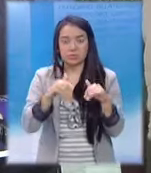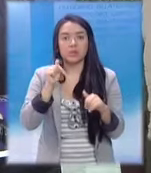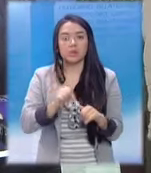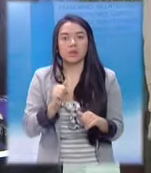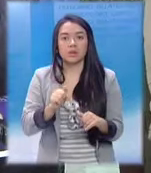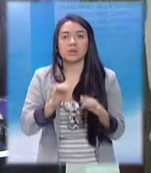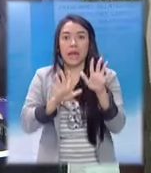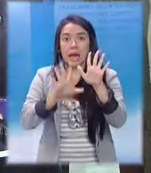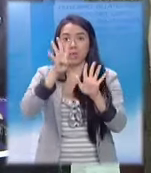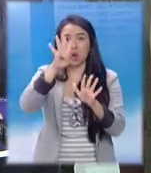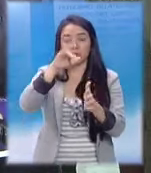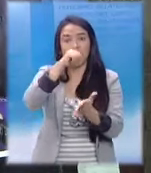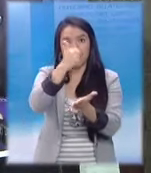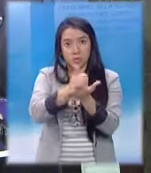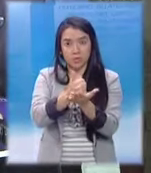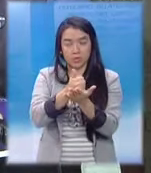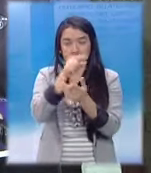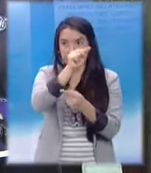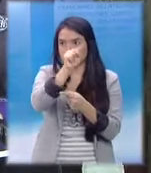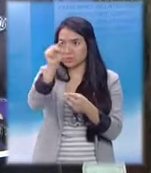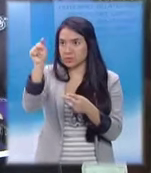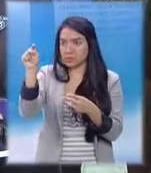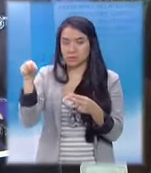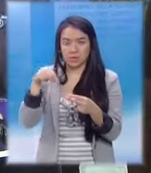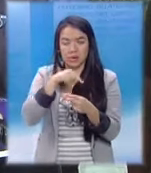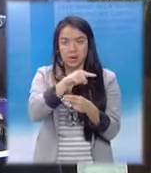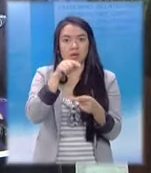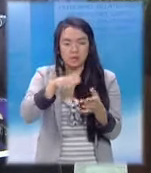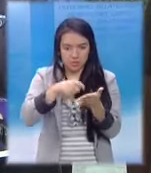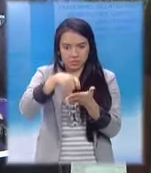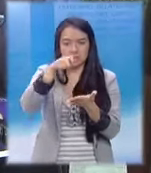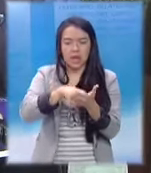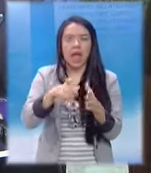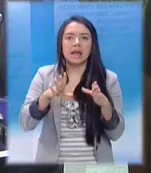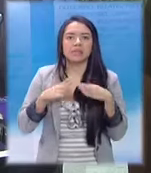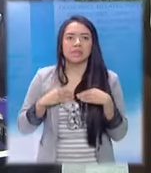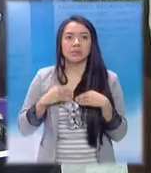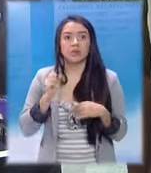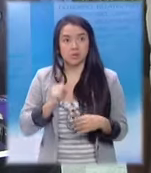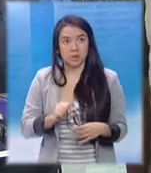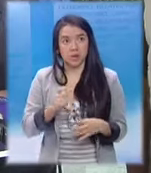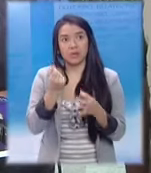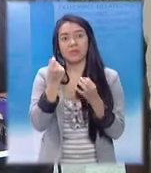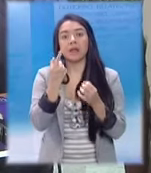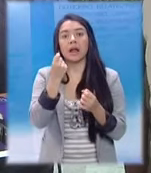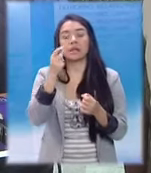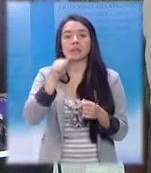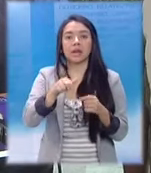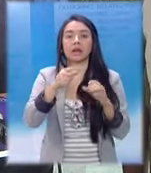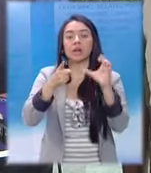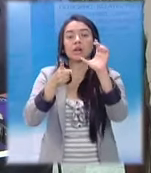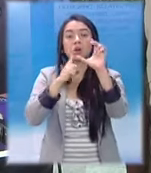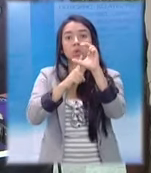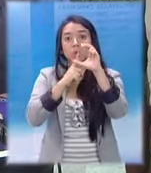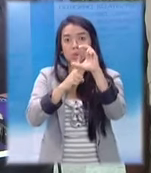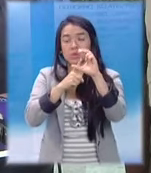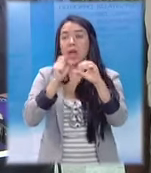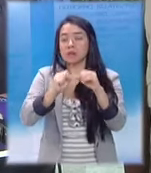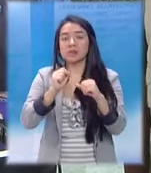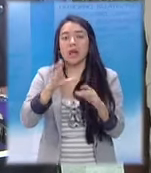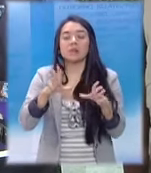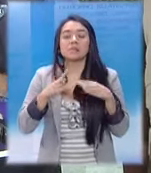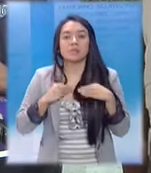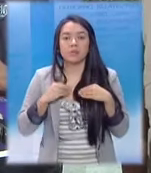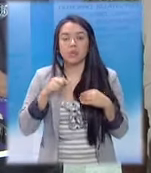14 países y solo hubo una abstención que fue la Federación de los Estados de Rusia, pero los otros 14